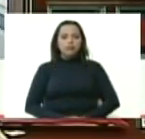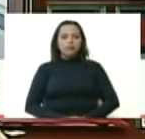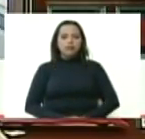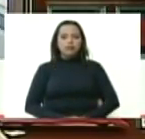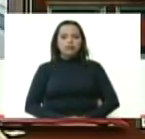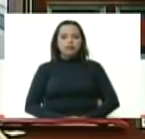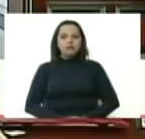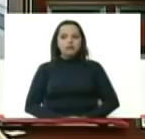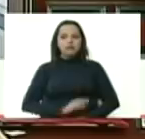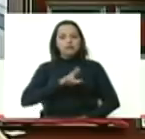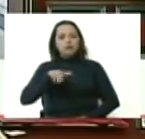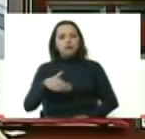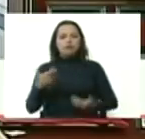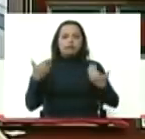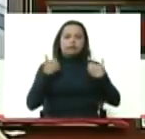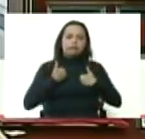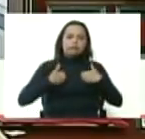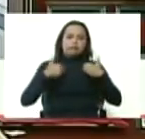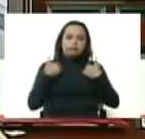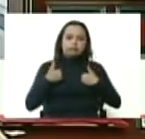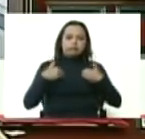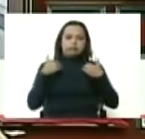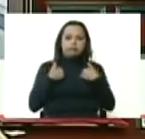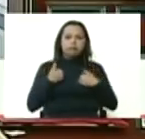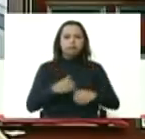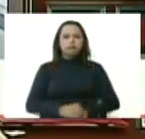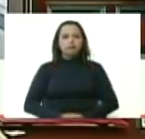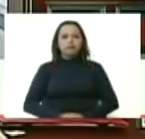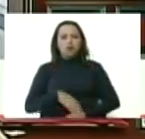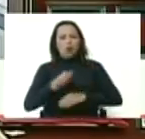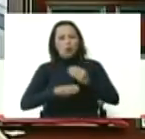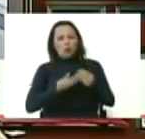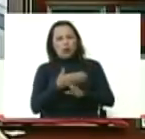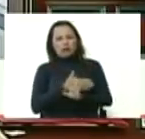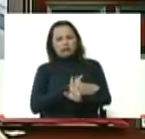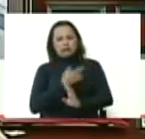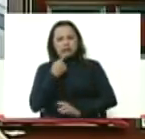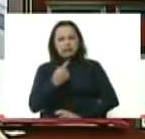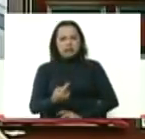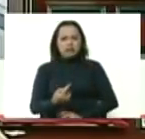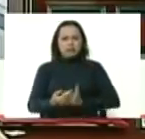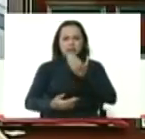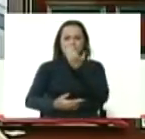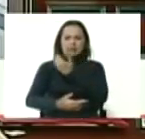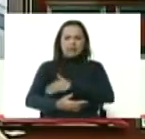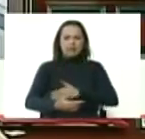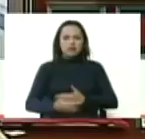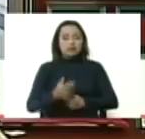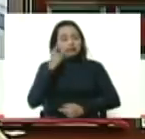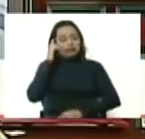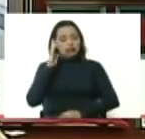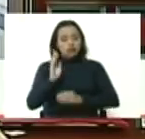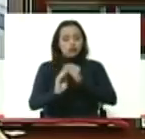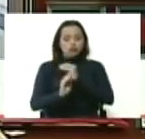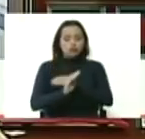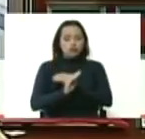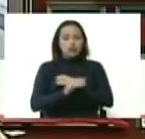habíamos habíamos sufrido ¿cómo es que llaman eso que uno le corta un brazo? que Dios me proteja